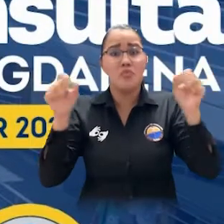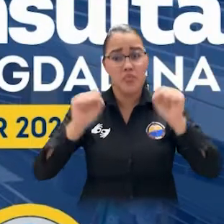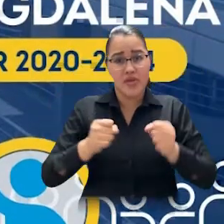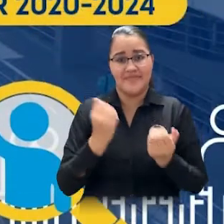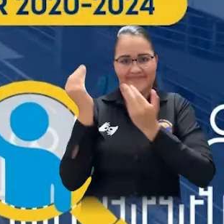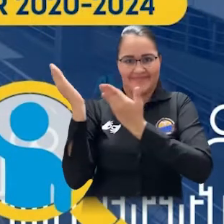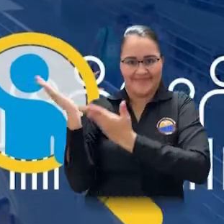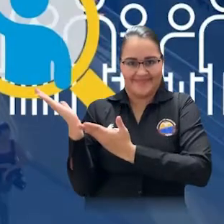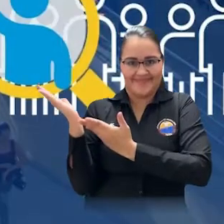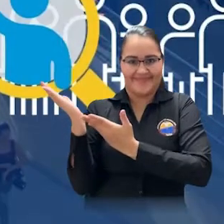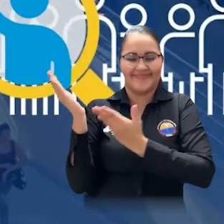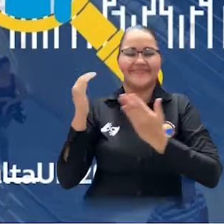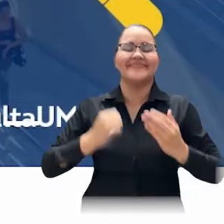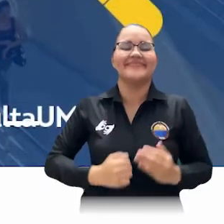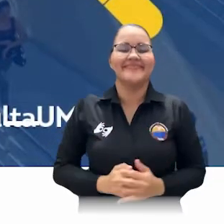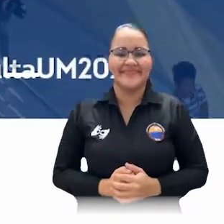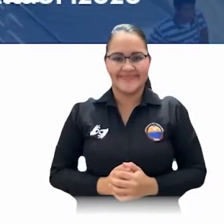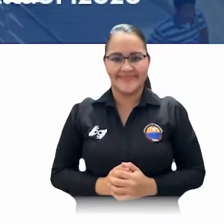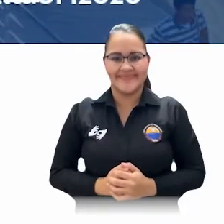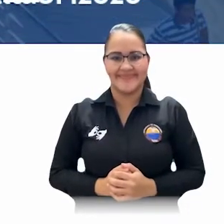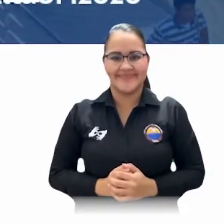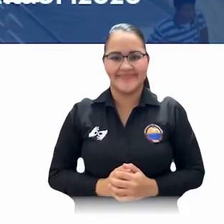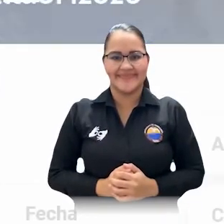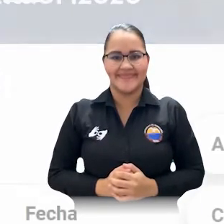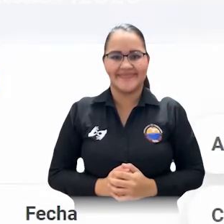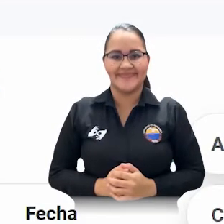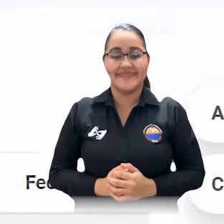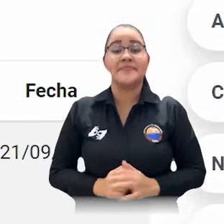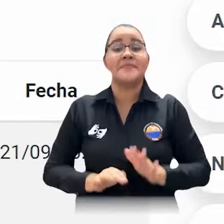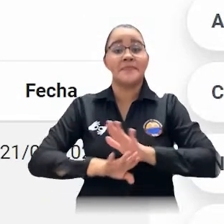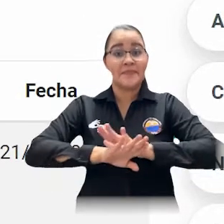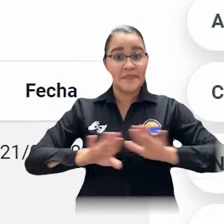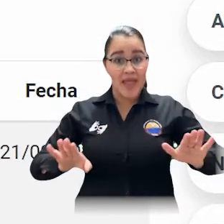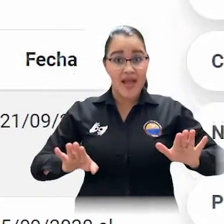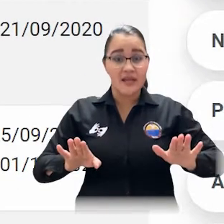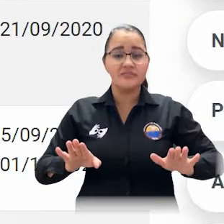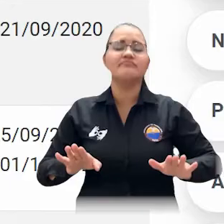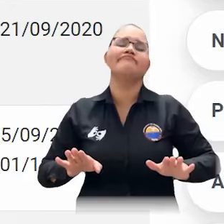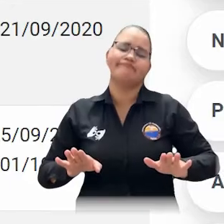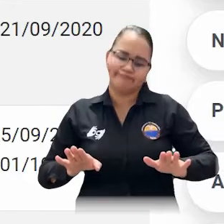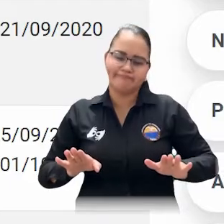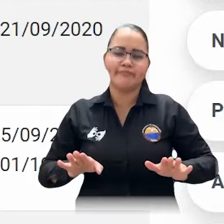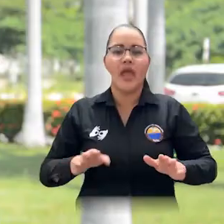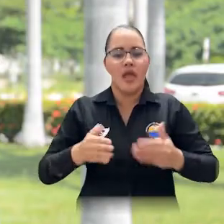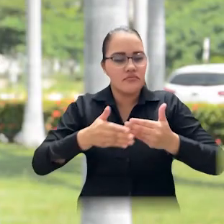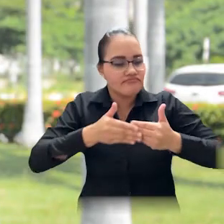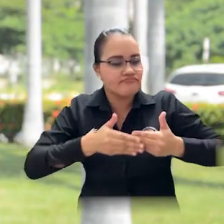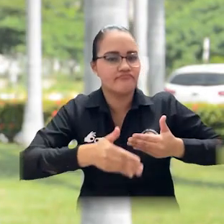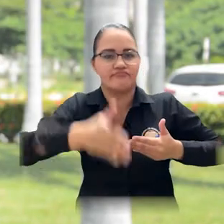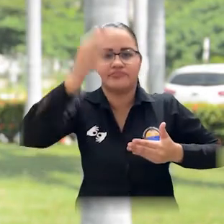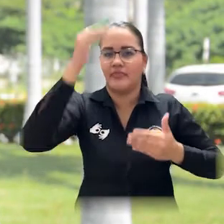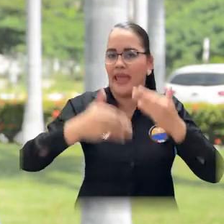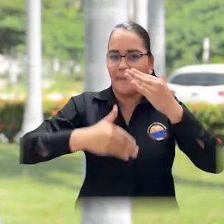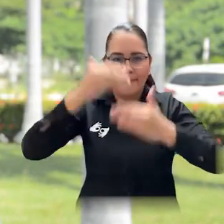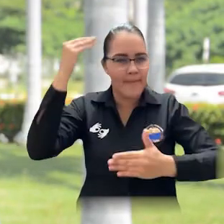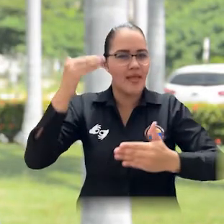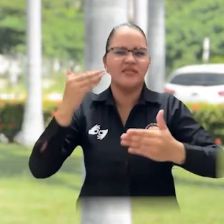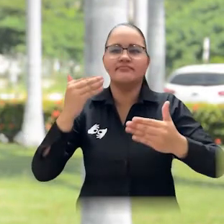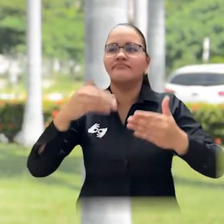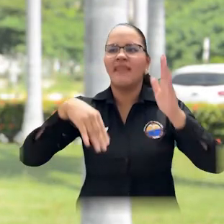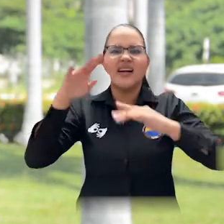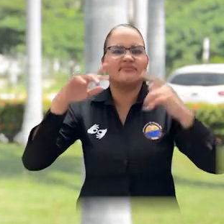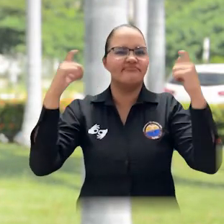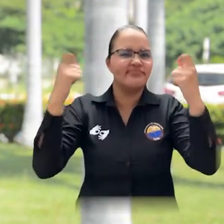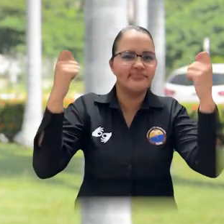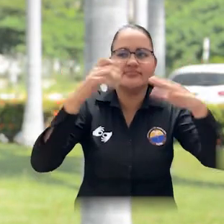consultarse en el portal www.consulta.unimagdalena.edu.co. A partir de este momento comienza